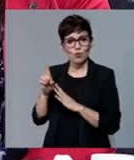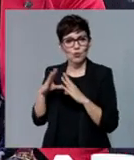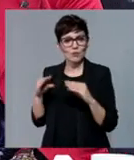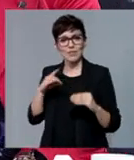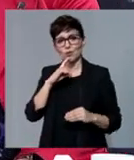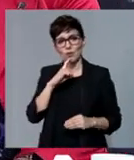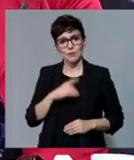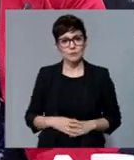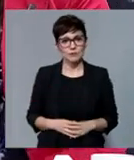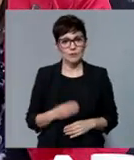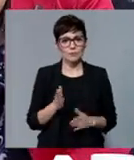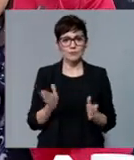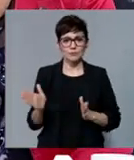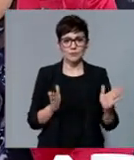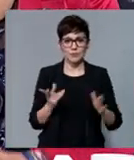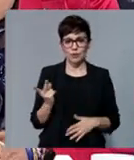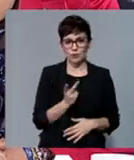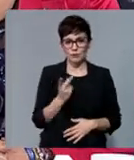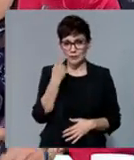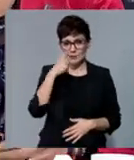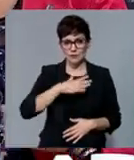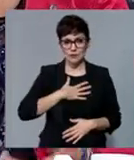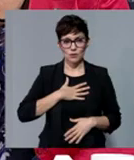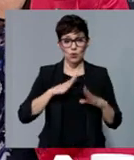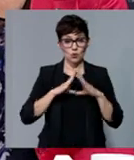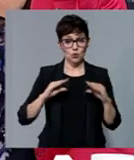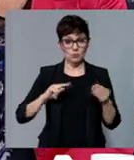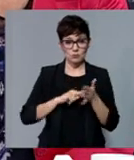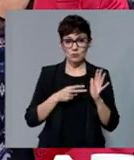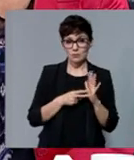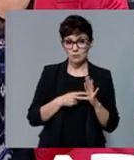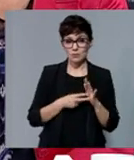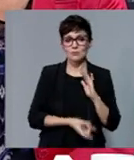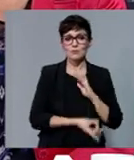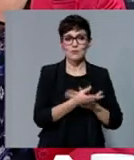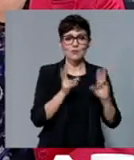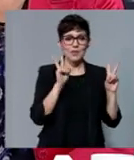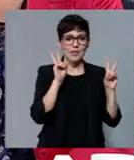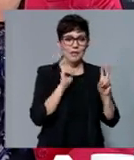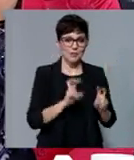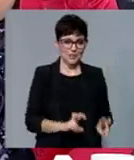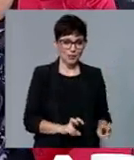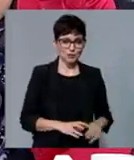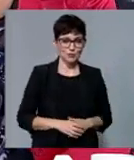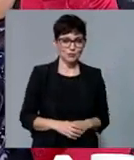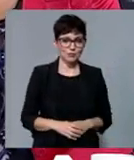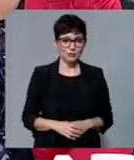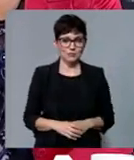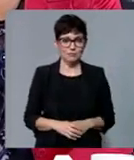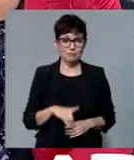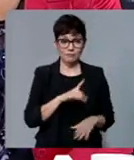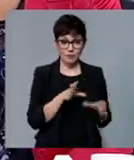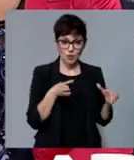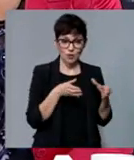fundamentalmente, dos vertientes. Como sabéis, en la UPCT desarrollamos investigación y, de hecho, pues tenemos un grupo que está